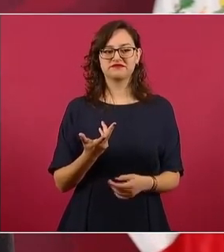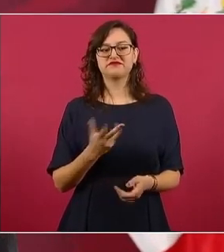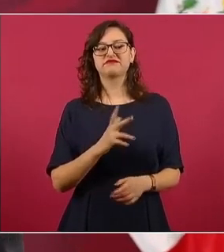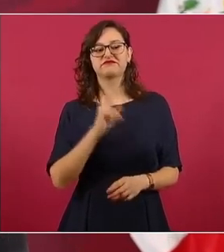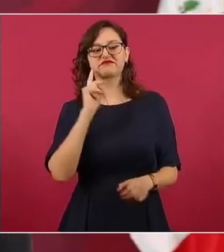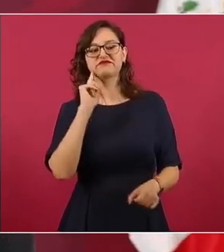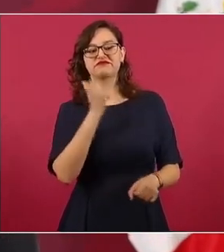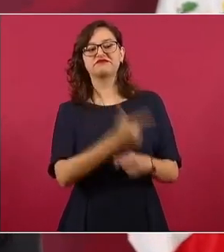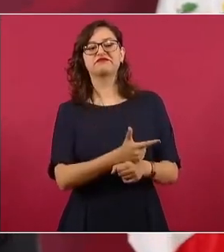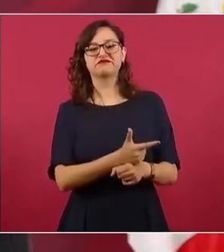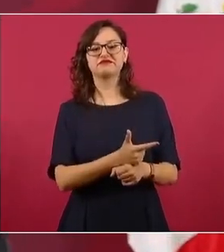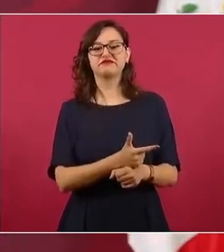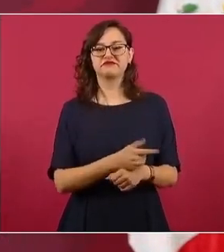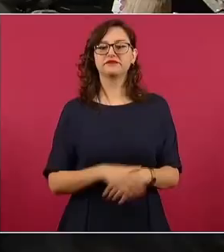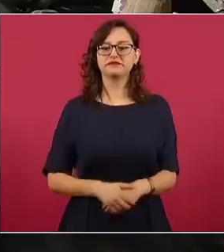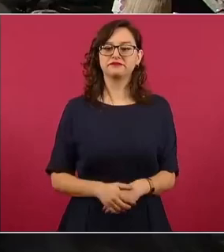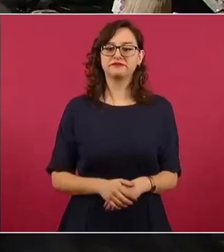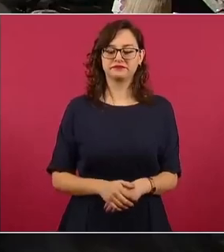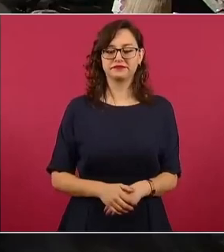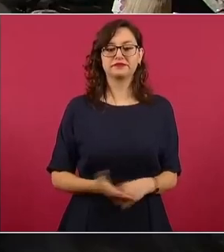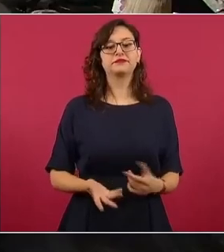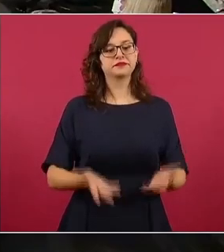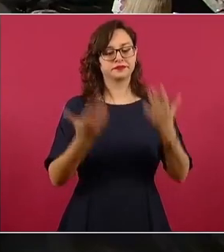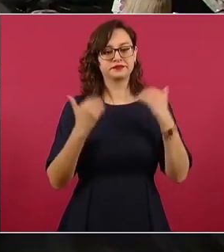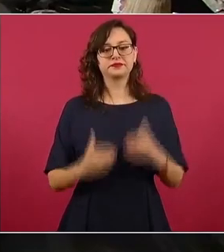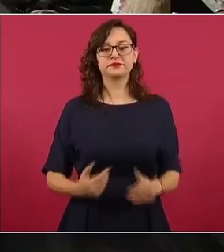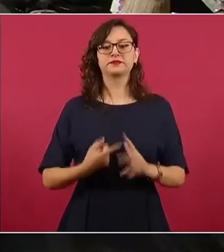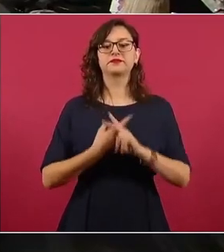Entonces, vamos, Francisco, a informarse.